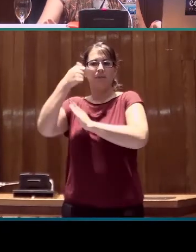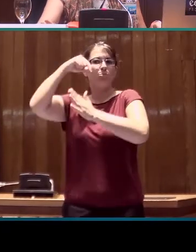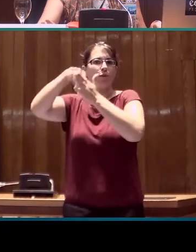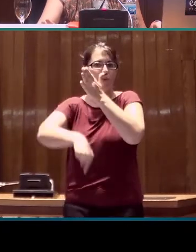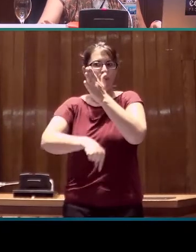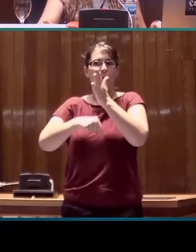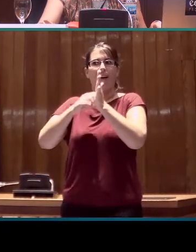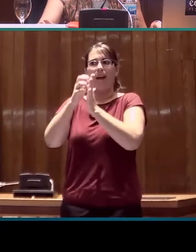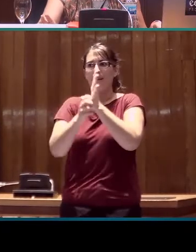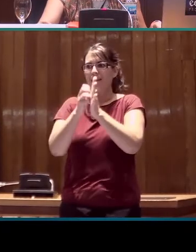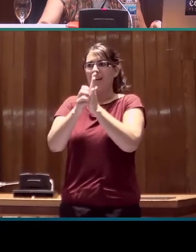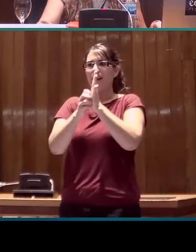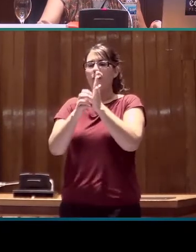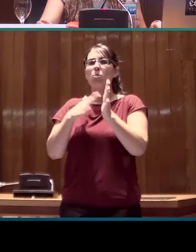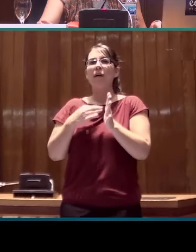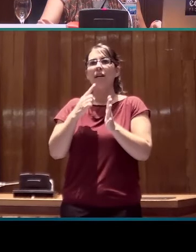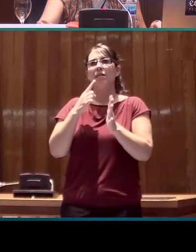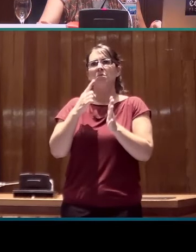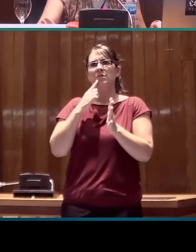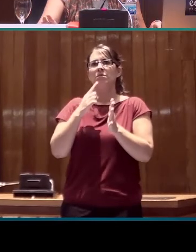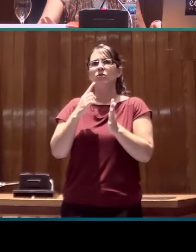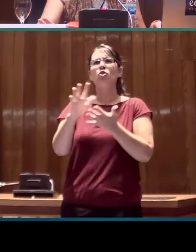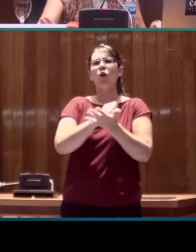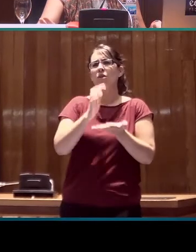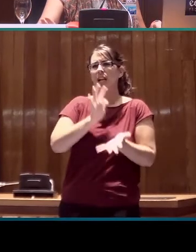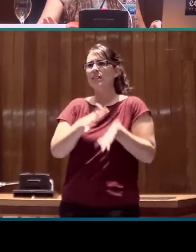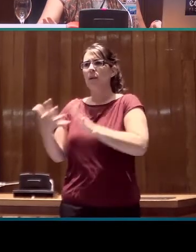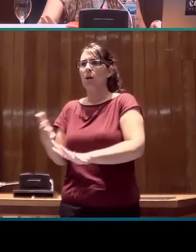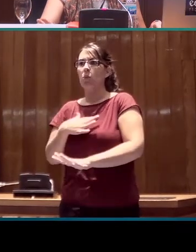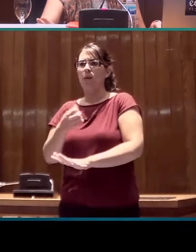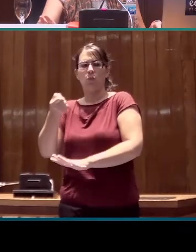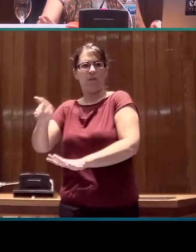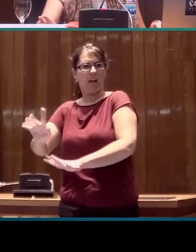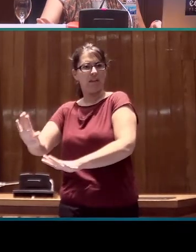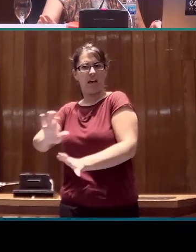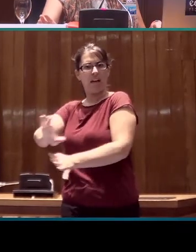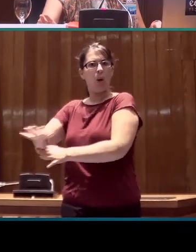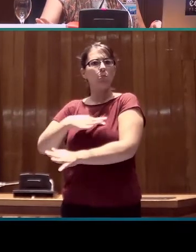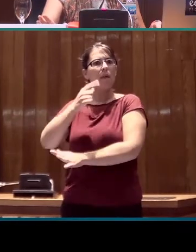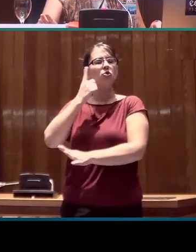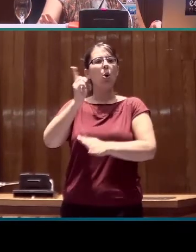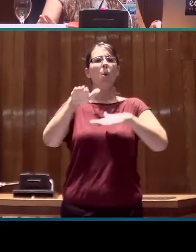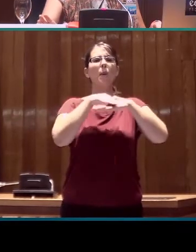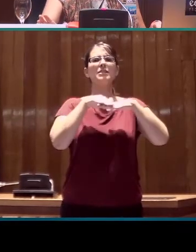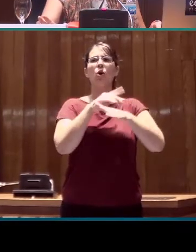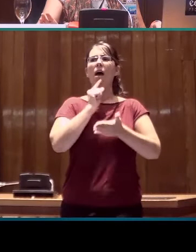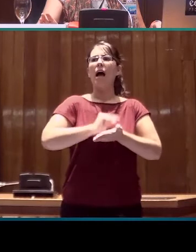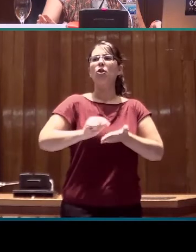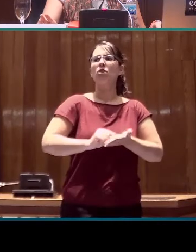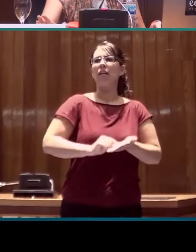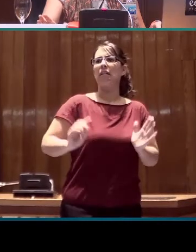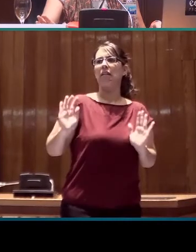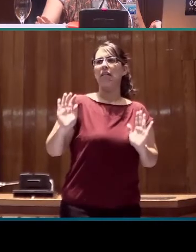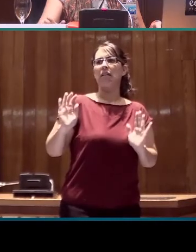a lo mejor no necesitamos transcribir todo, sino una forma más simple de anotar. Eso es lo que piensan en concreto